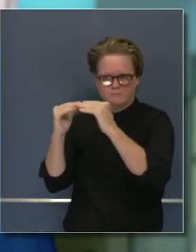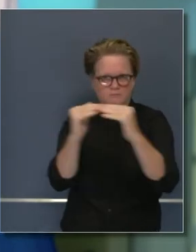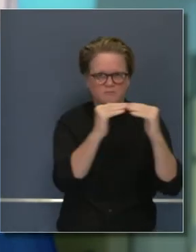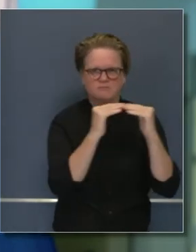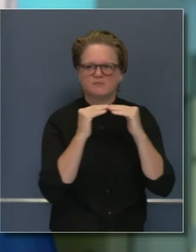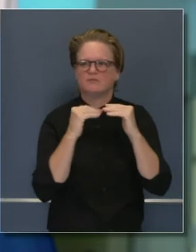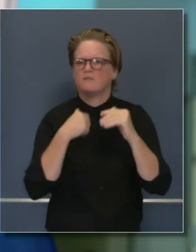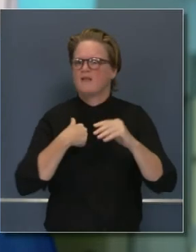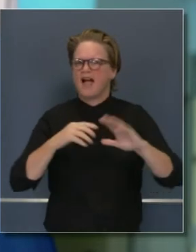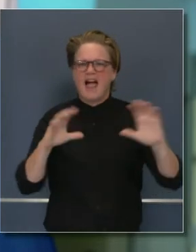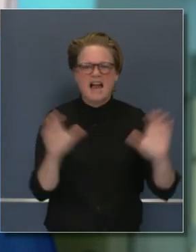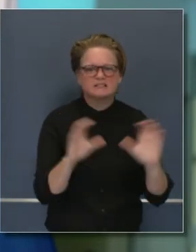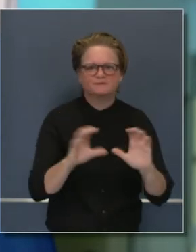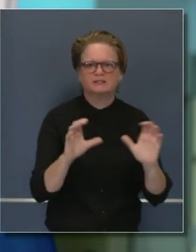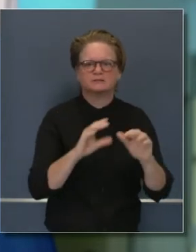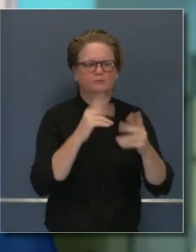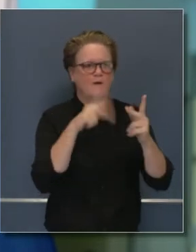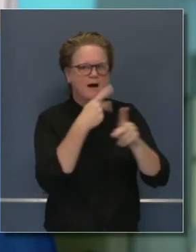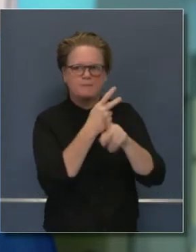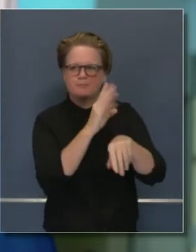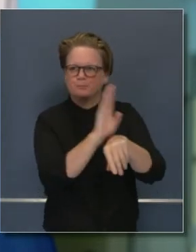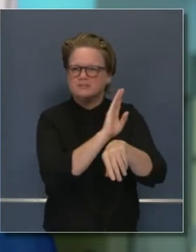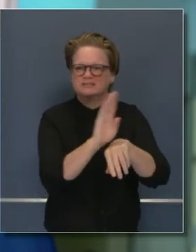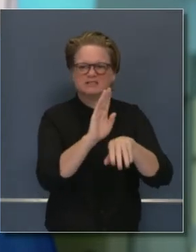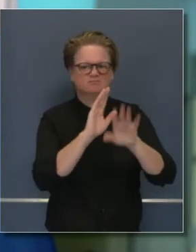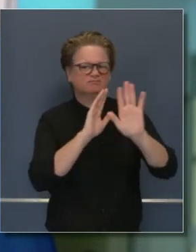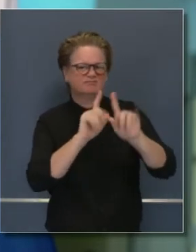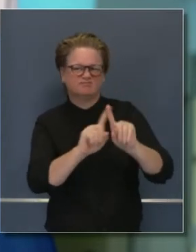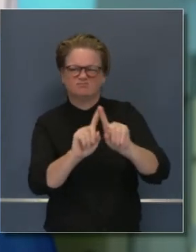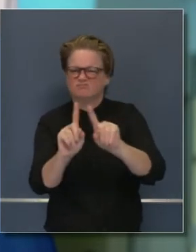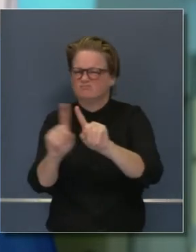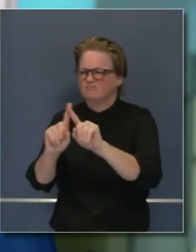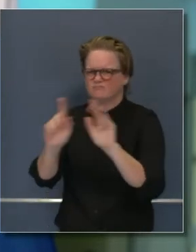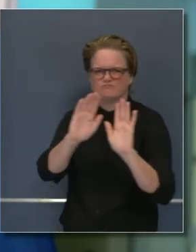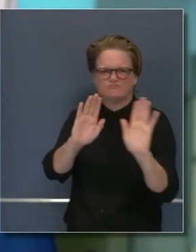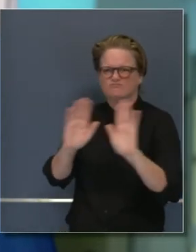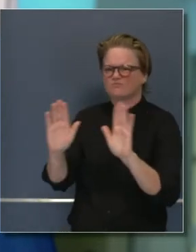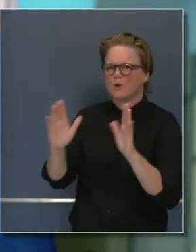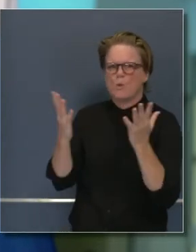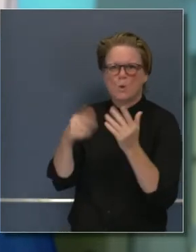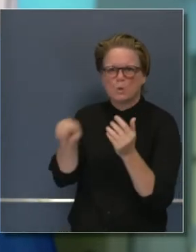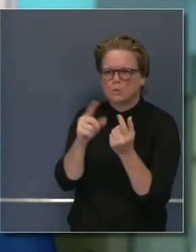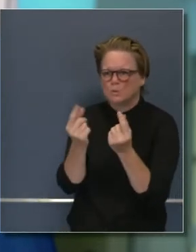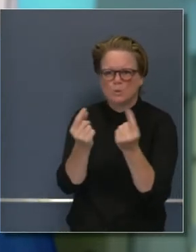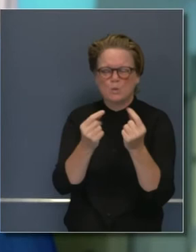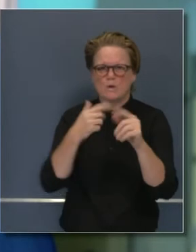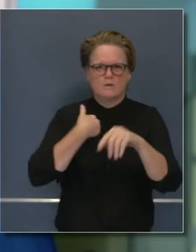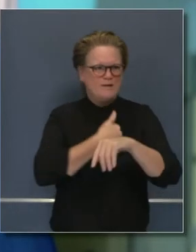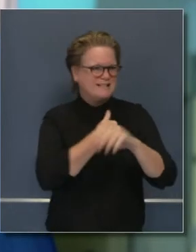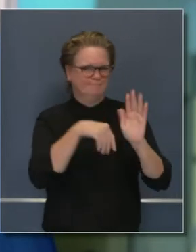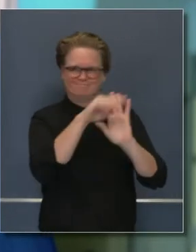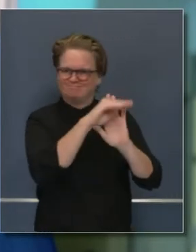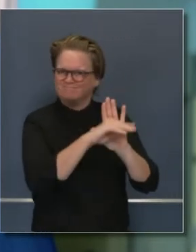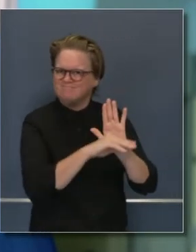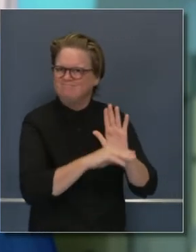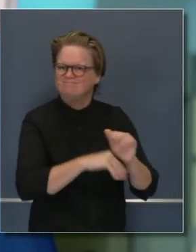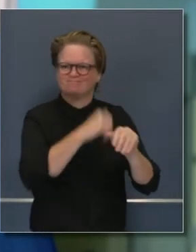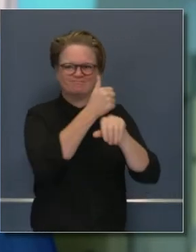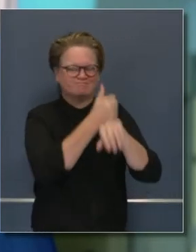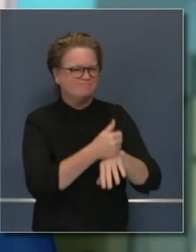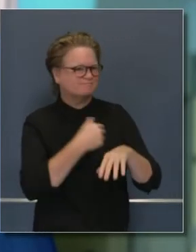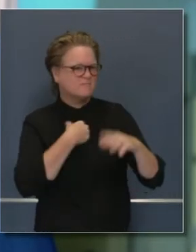esfuerzos de reducir movilidad y actividades sectoriales en nuestra economía. Emitimos pautas, tenemos